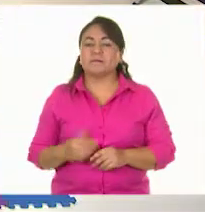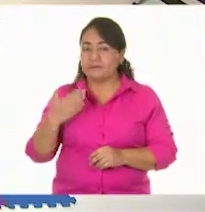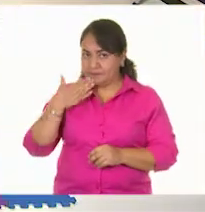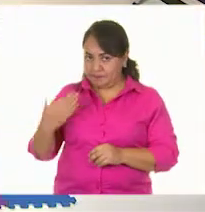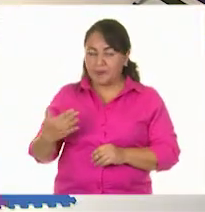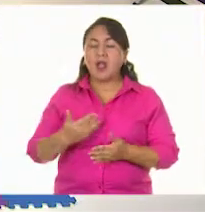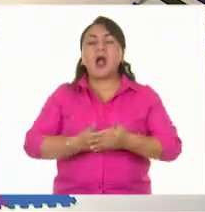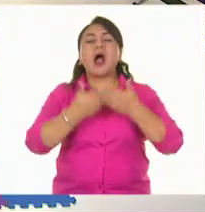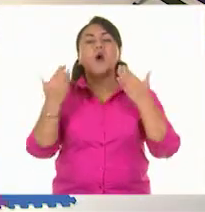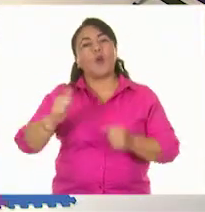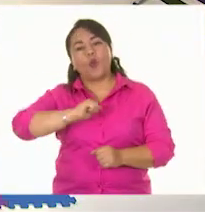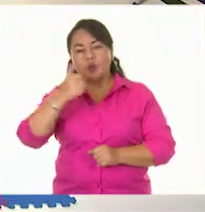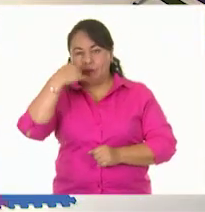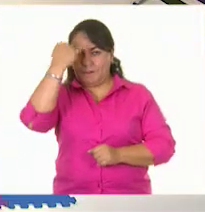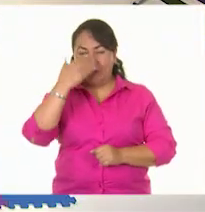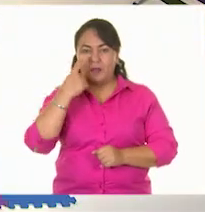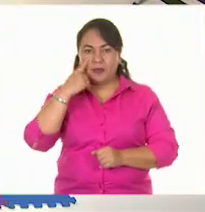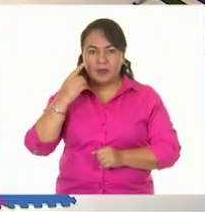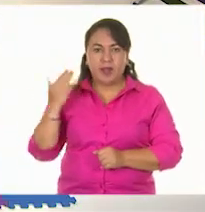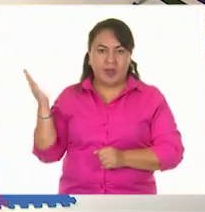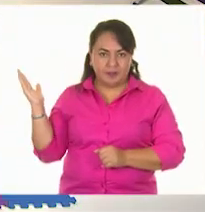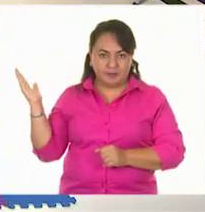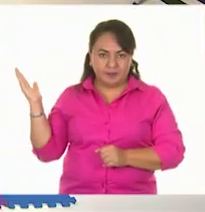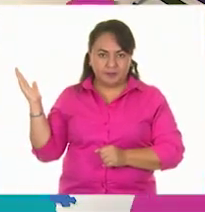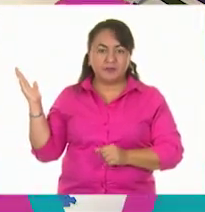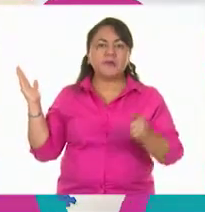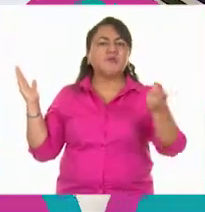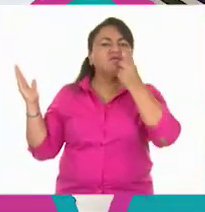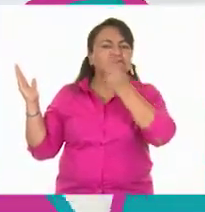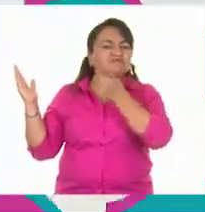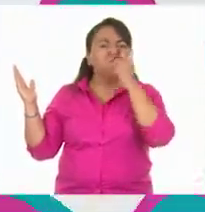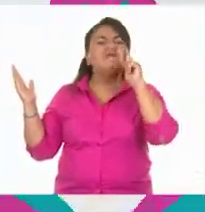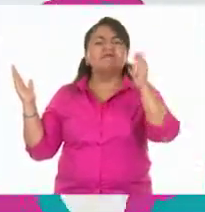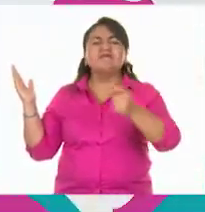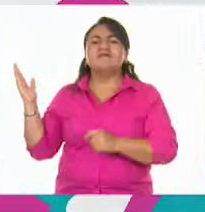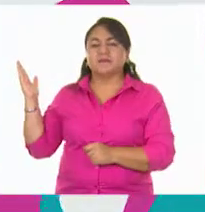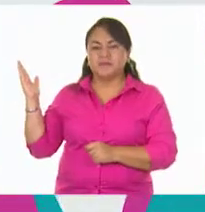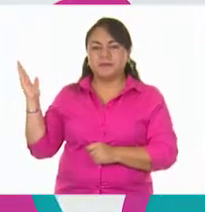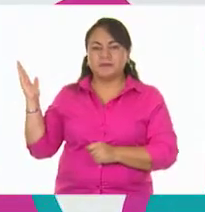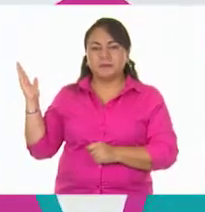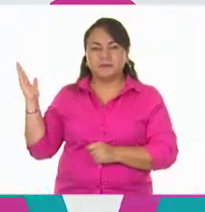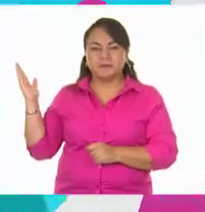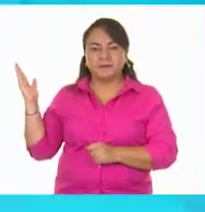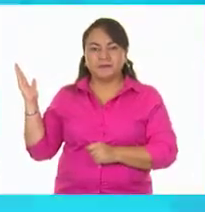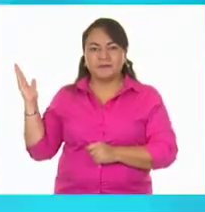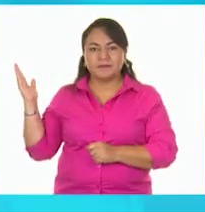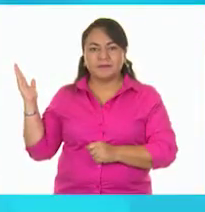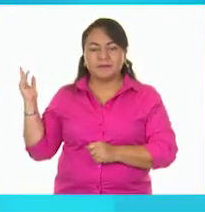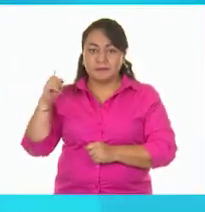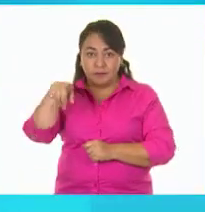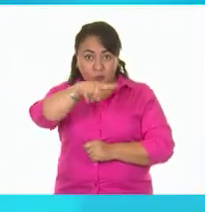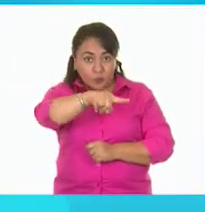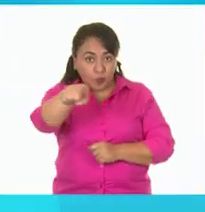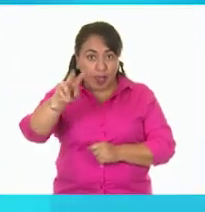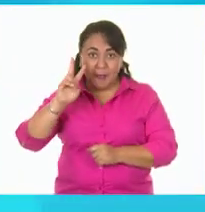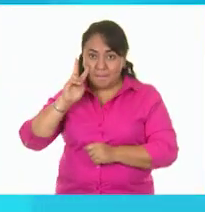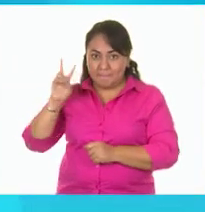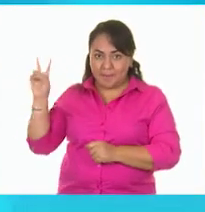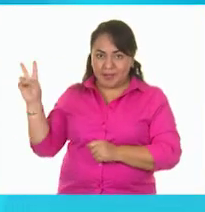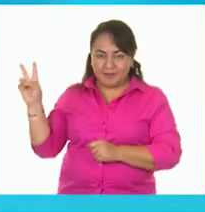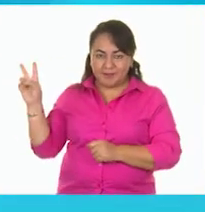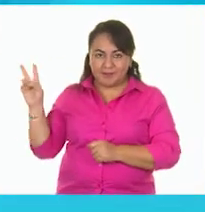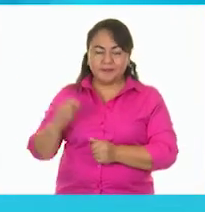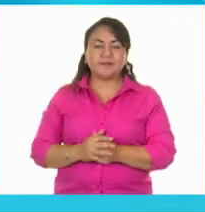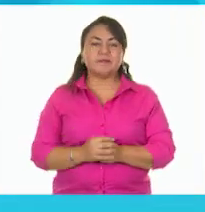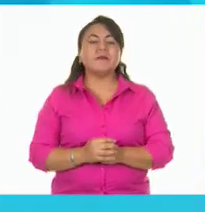Ahora te invito a ver la siguiente imagen y descríbeles a las niñas y a los niños qué ven en ella. A ver. Observen ustedes en casa la siguiente imagen.